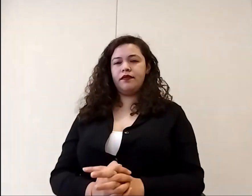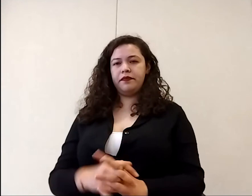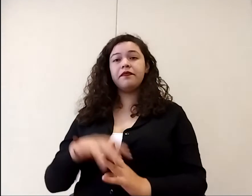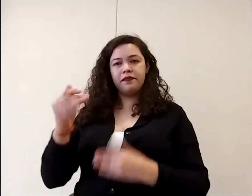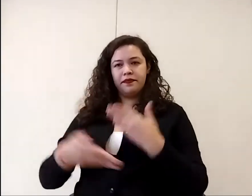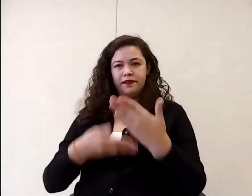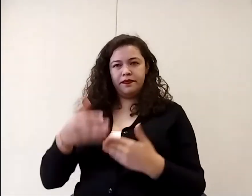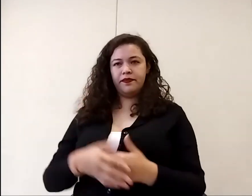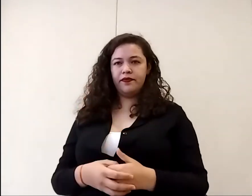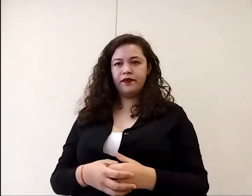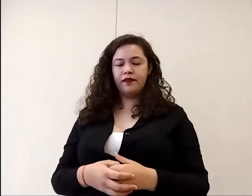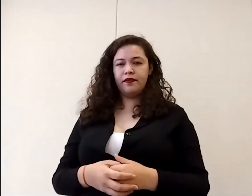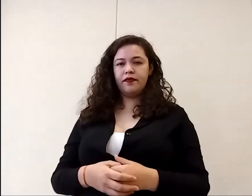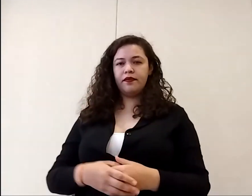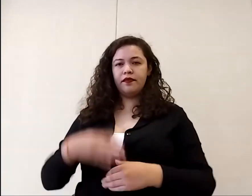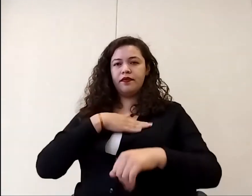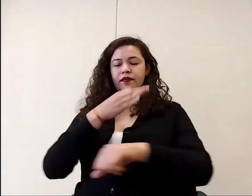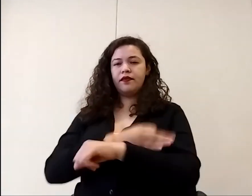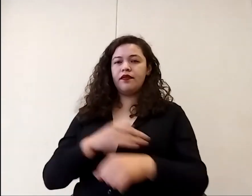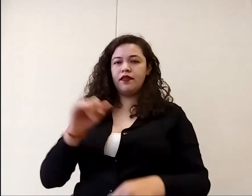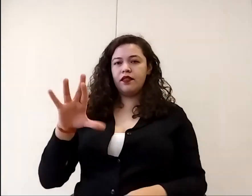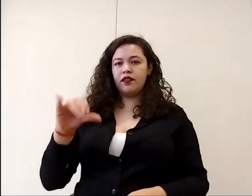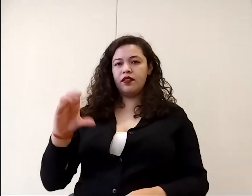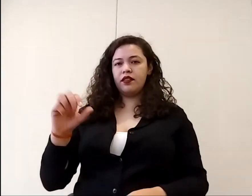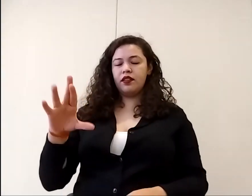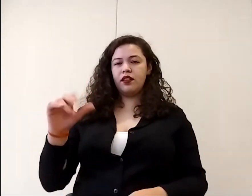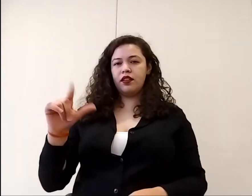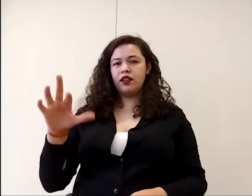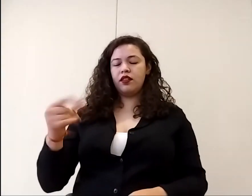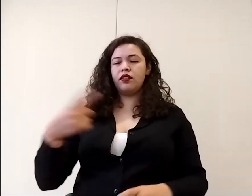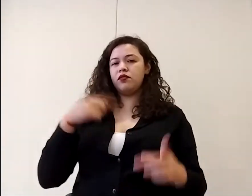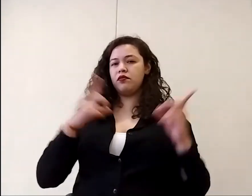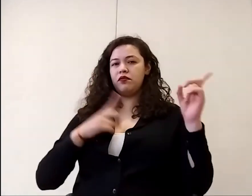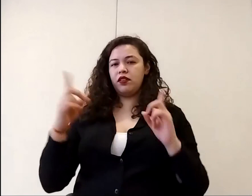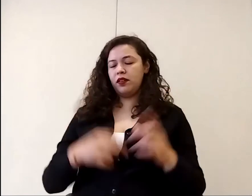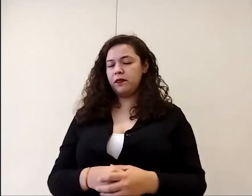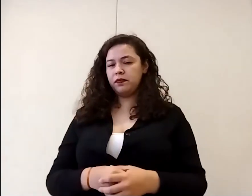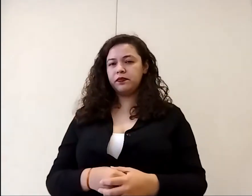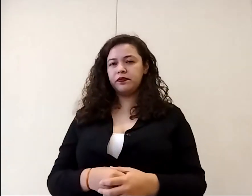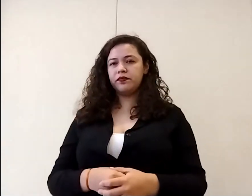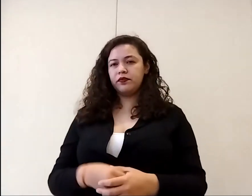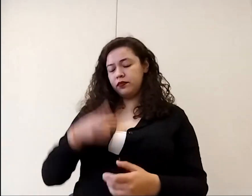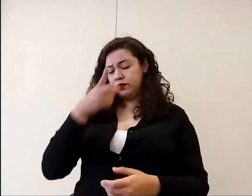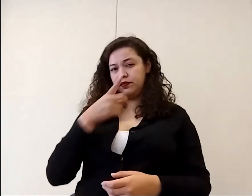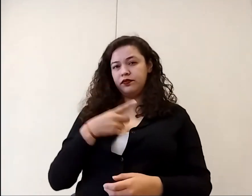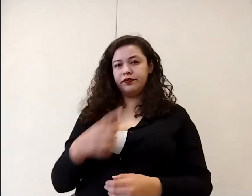buenas tardes Rosario Aro de Instituto Marillac tengo una duda dime Rosario